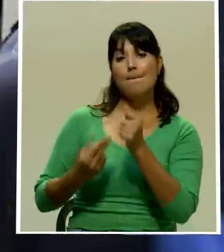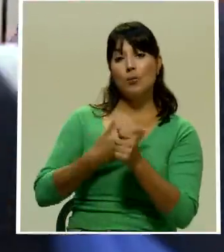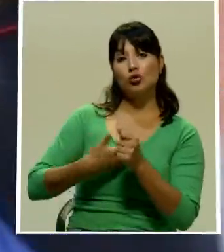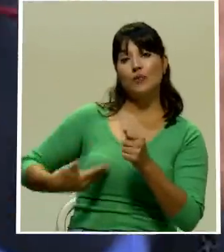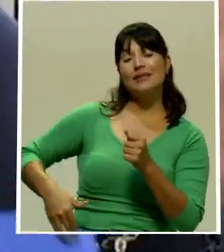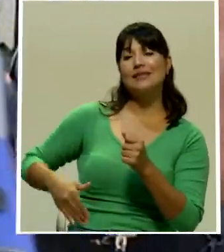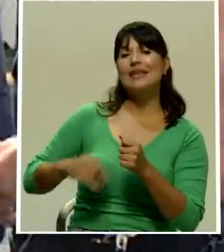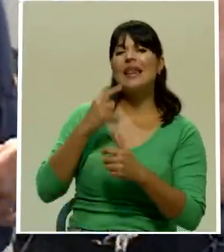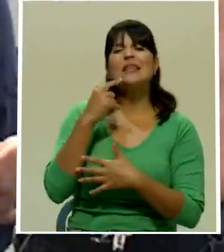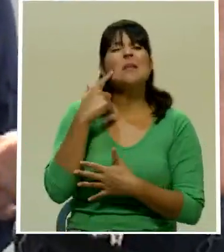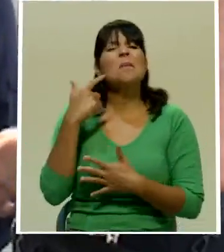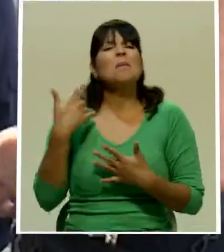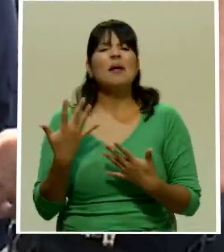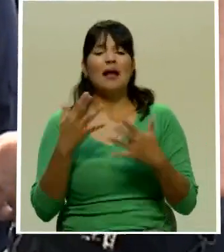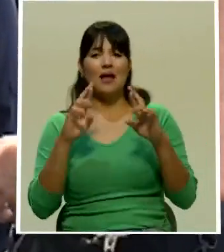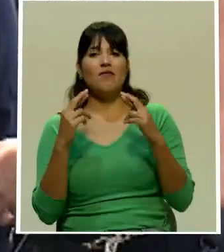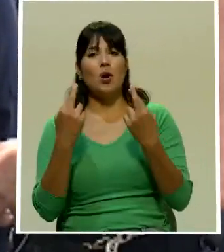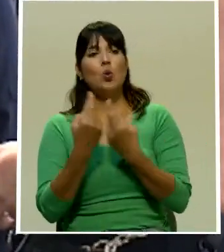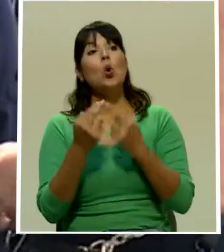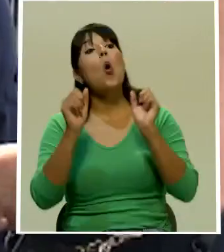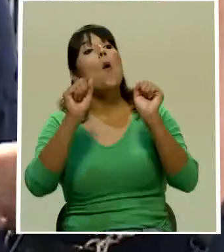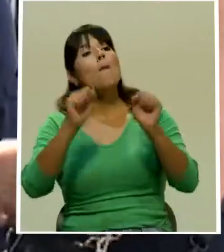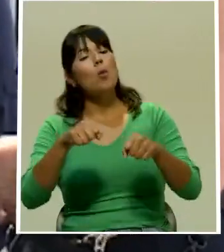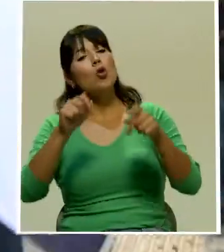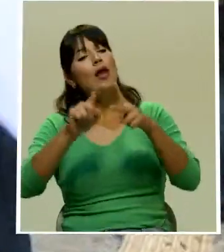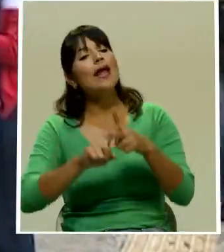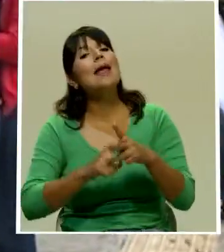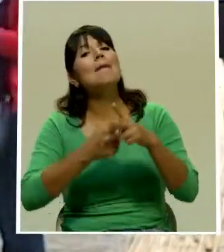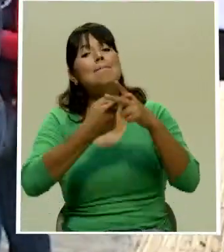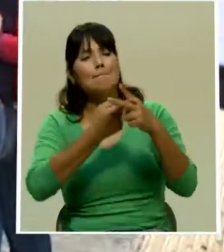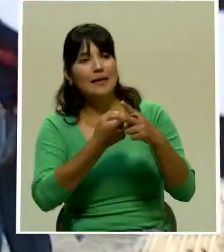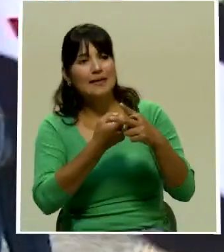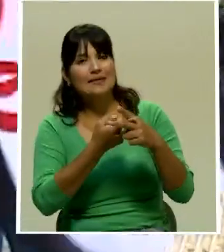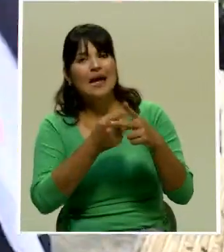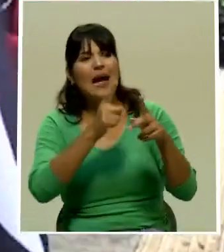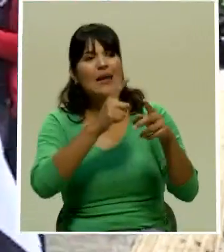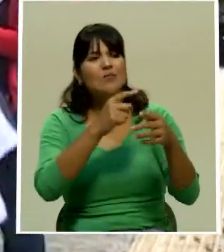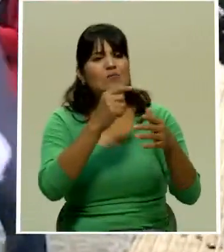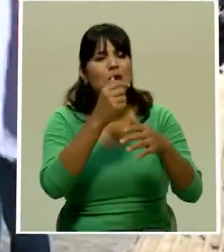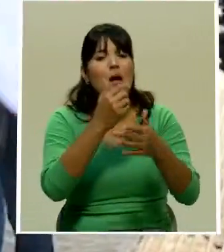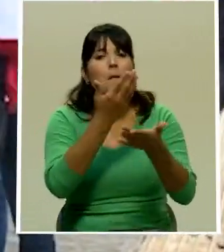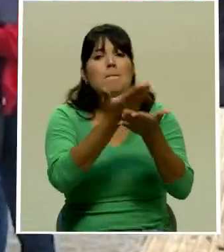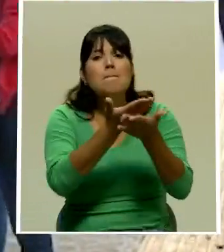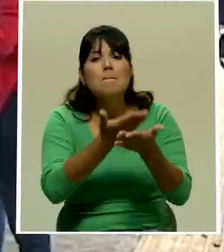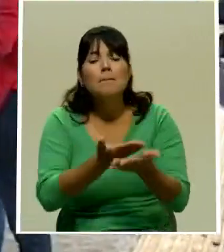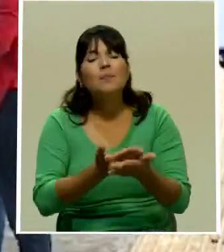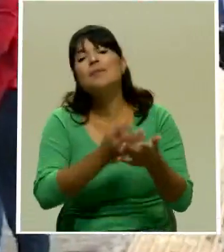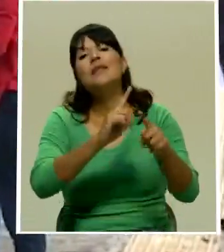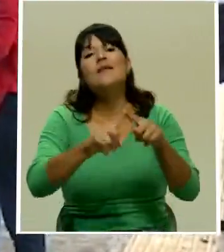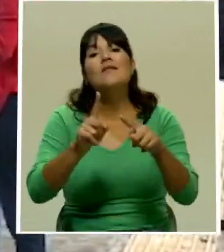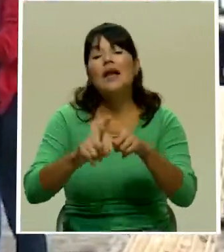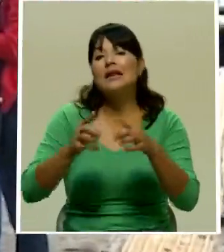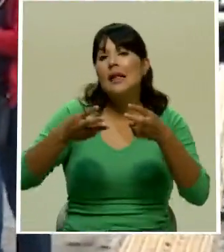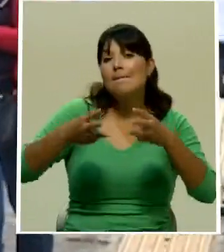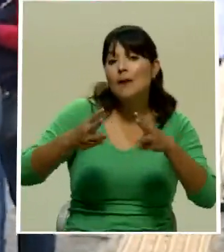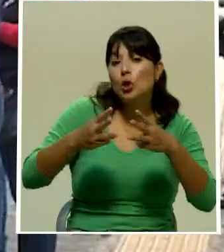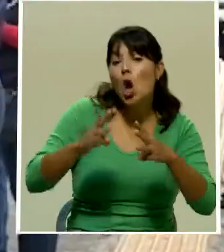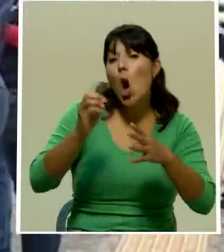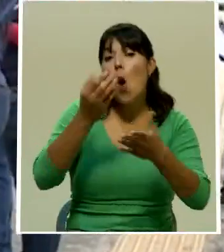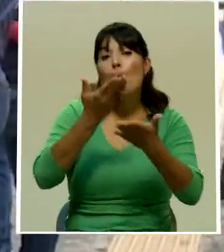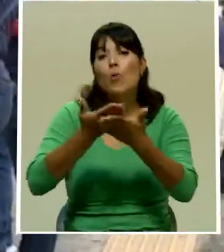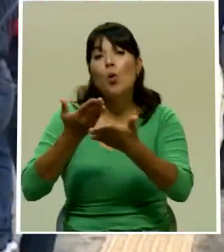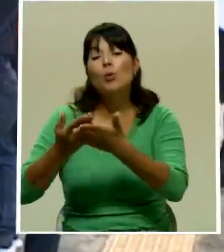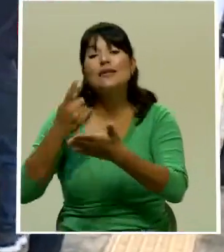el objetivo del encuentro es replantear y echar a andar en conjunto los mecanismos que guiarán la presentación y análisis de propuestas sobre el